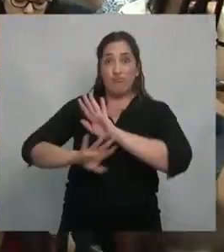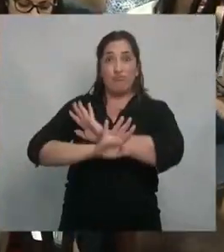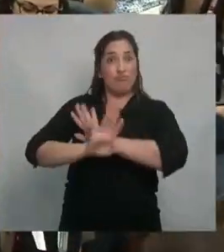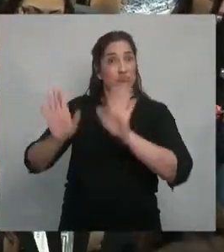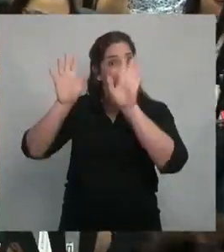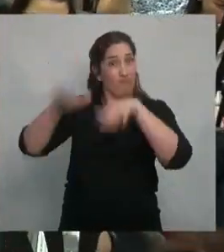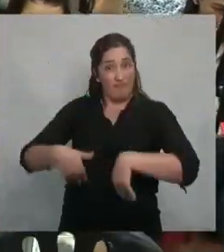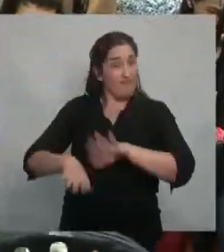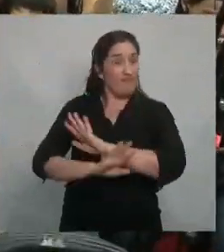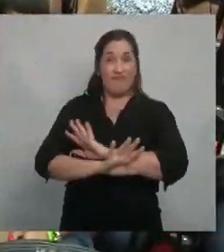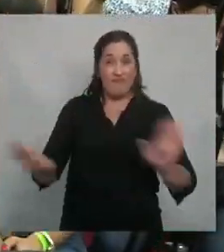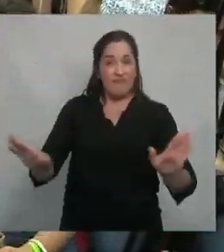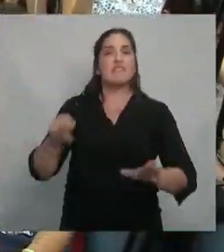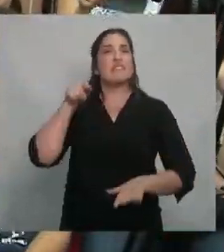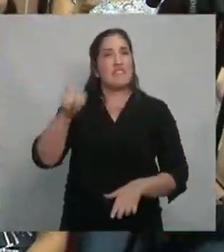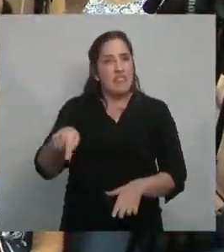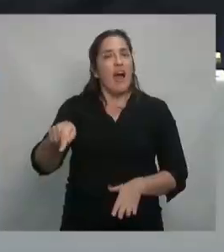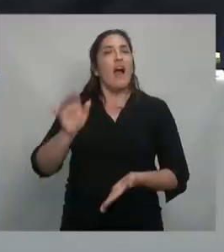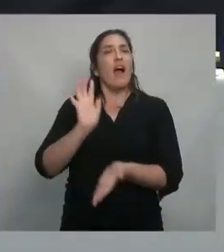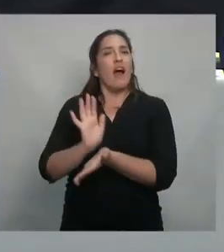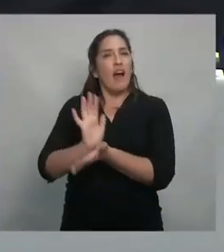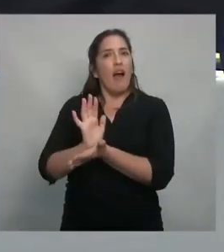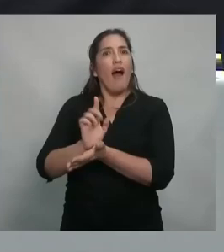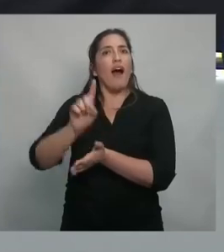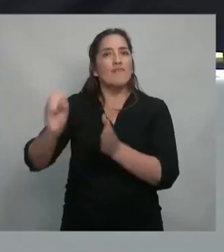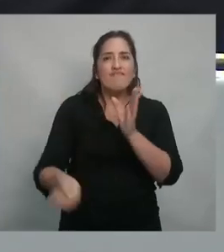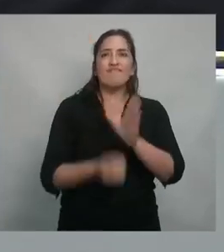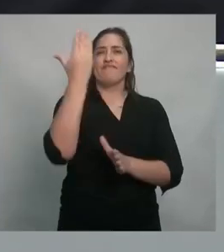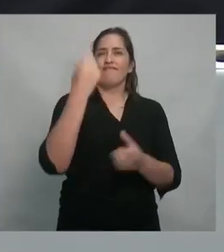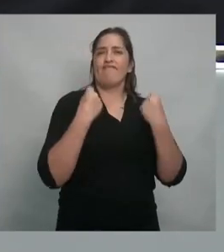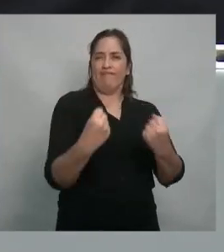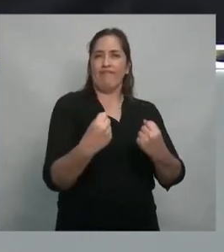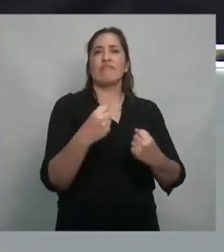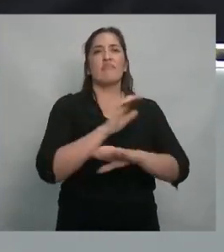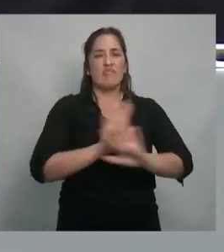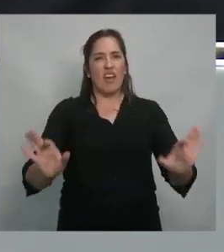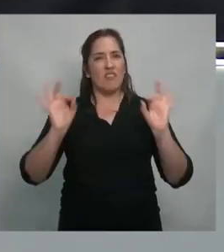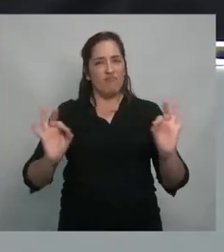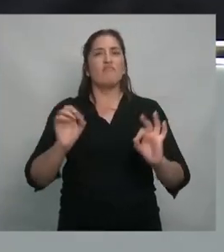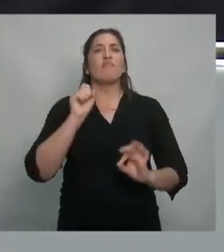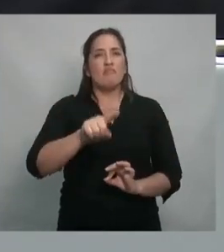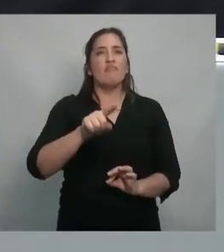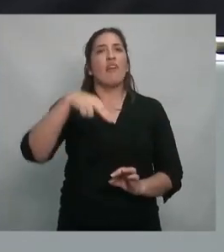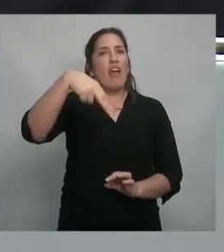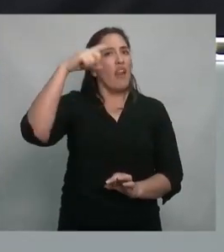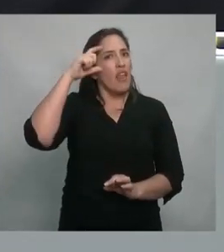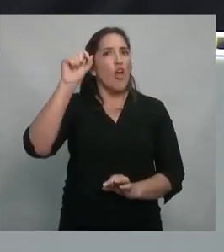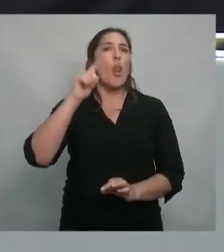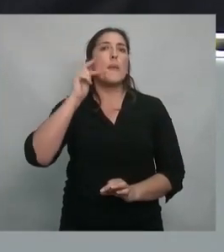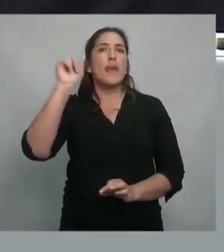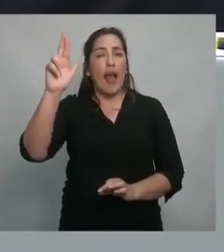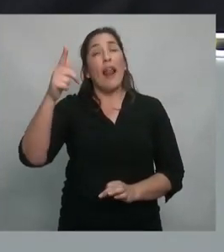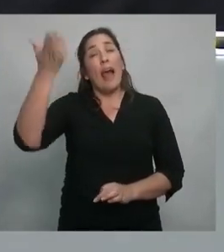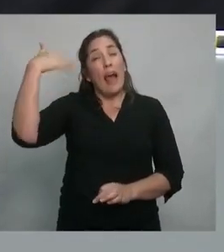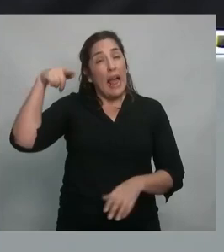queda consagrada la construcción del neoliberalismo. Se conoció como consenso de Washington